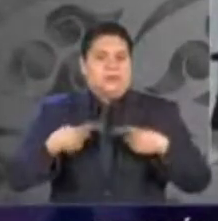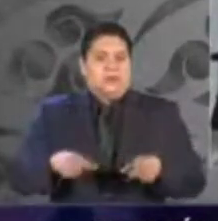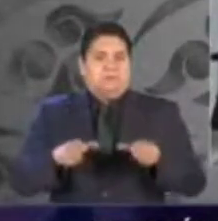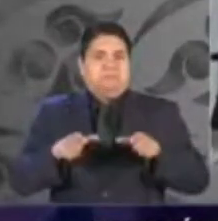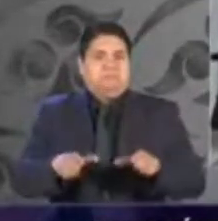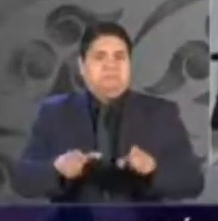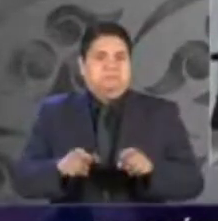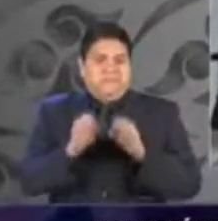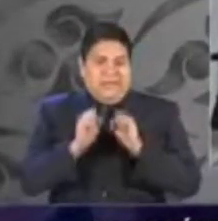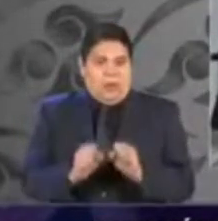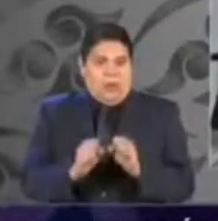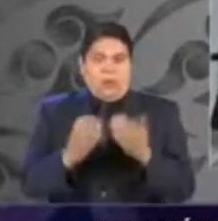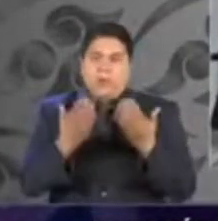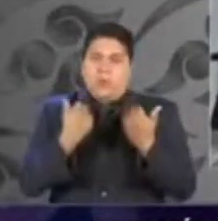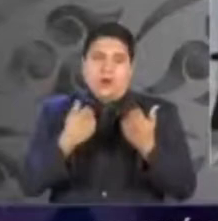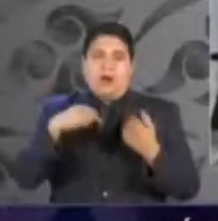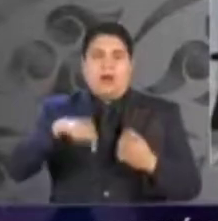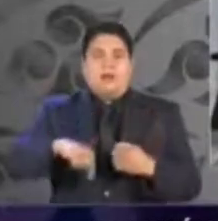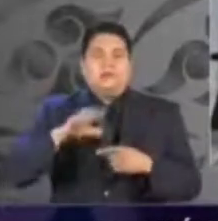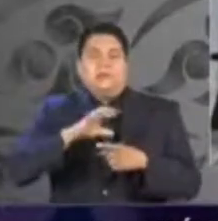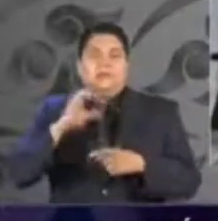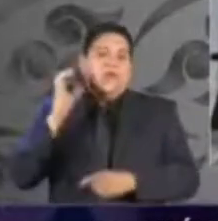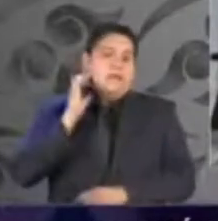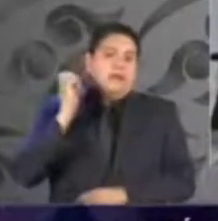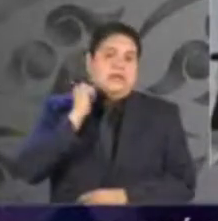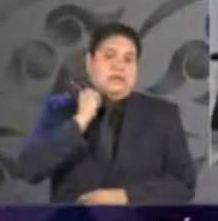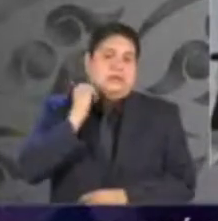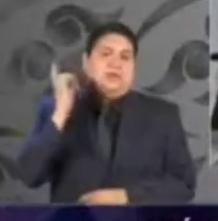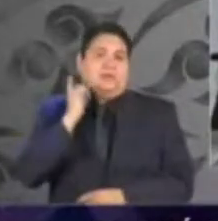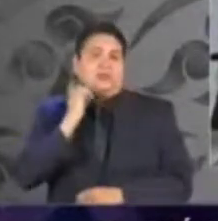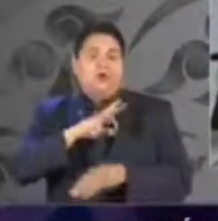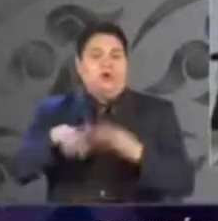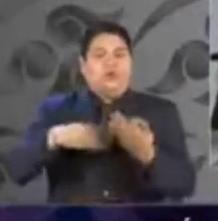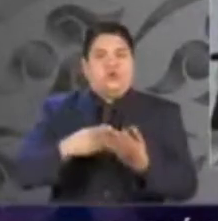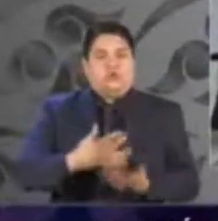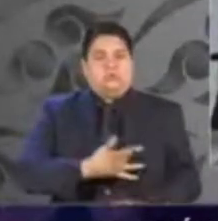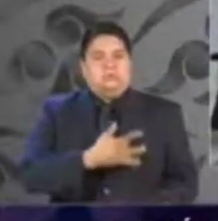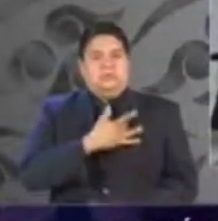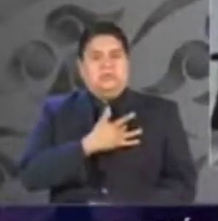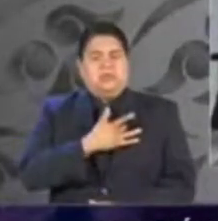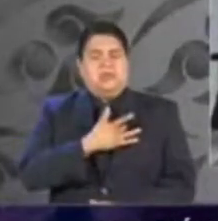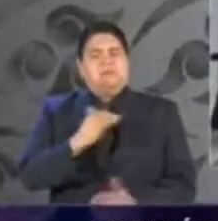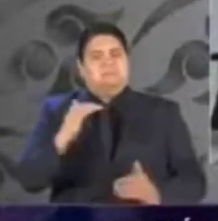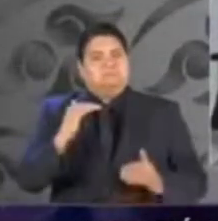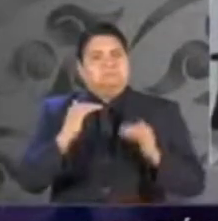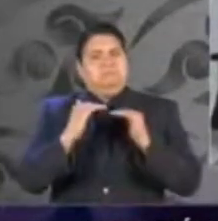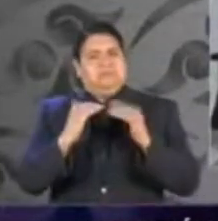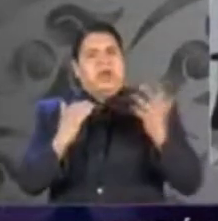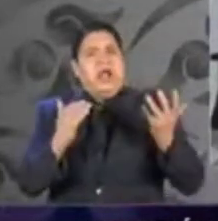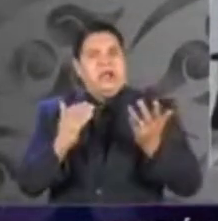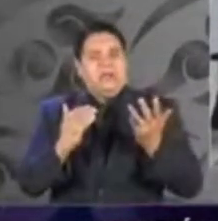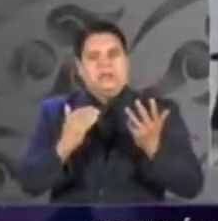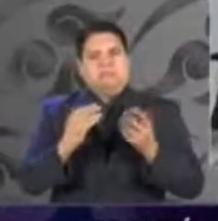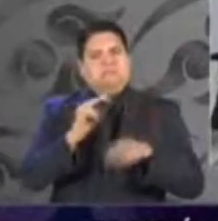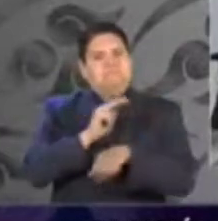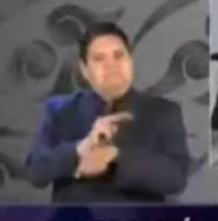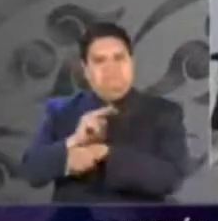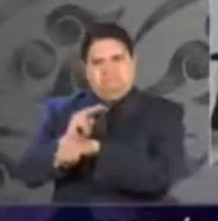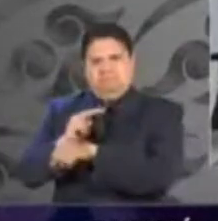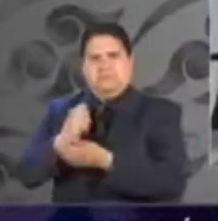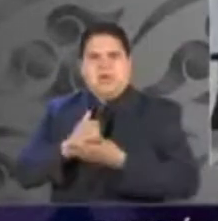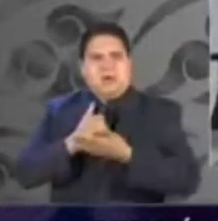mexicanos y en este Congreso lo que hemos hecho es dar muestras de estar a la altura de las circunstancias y estamos